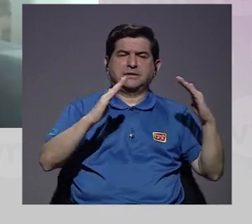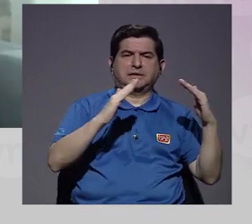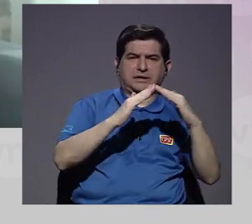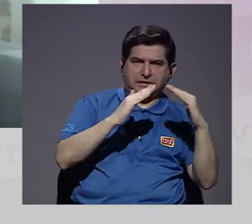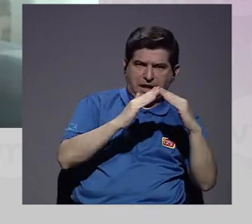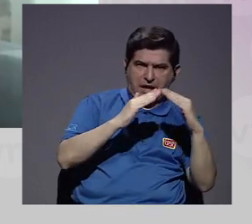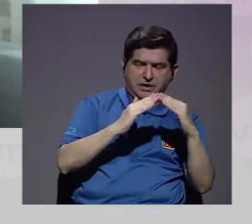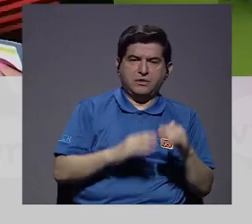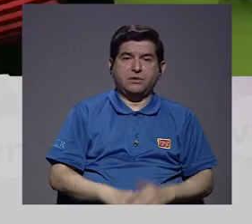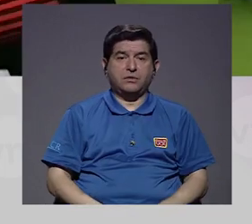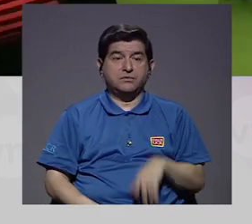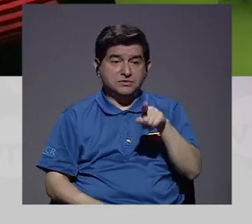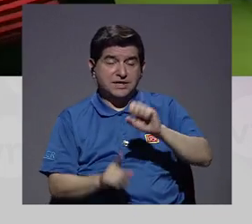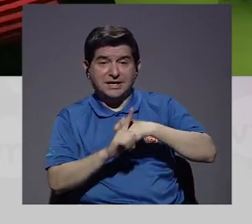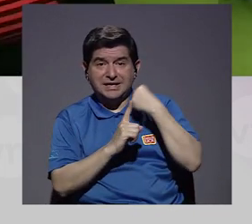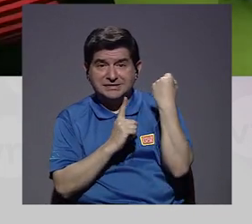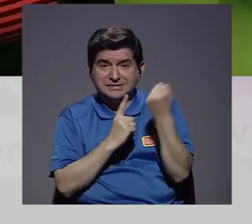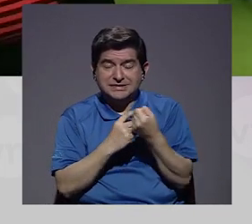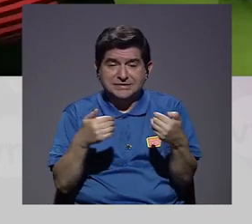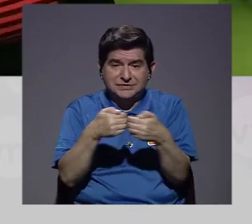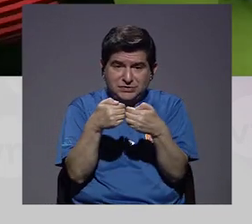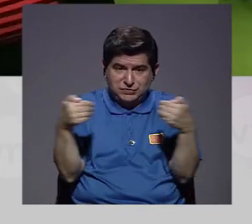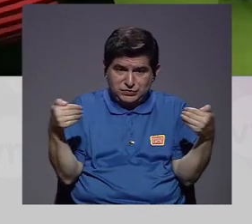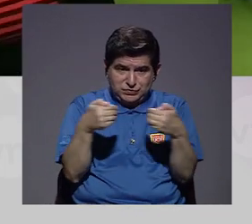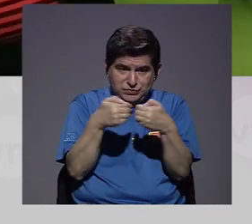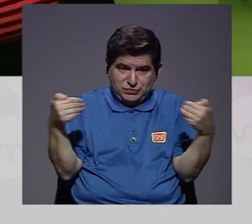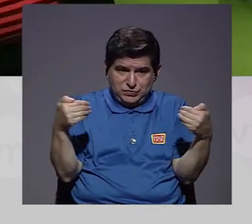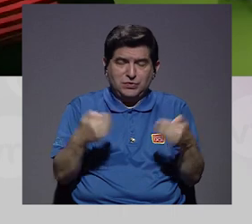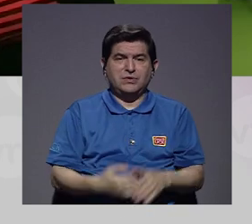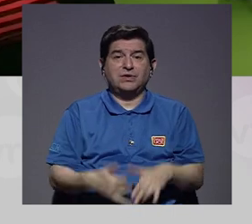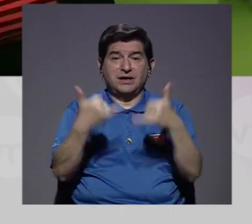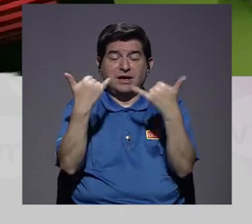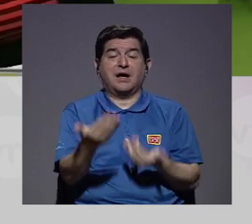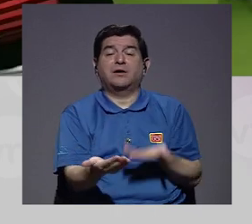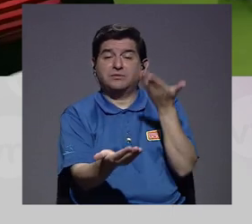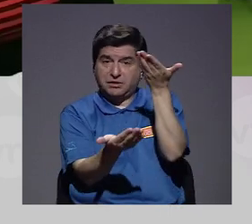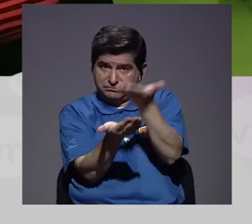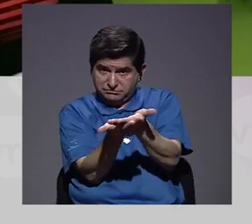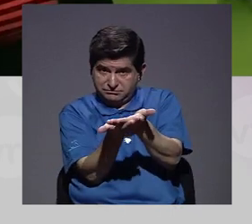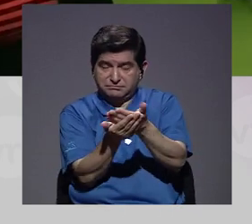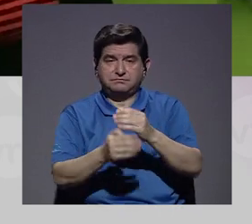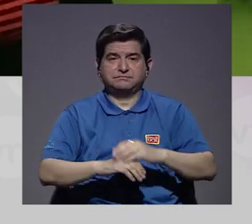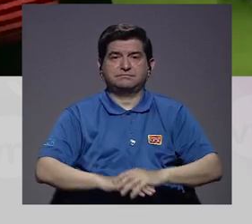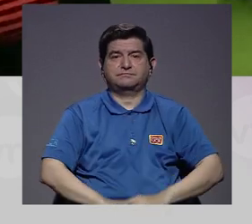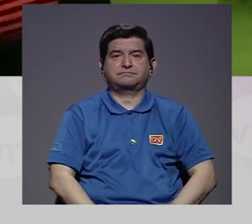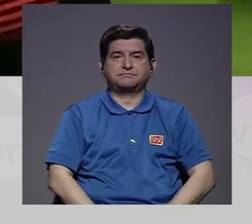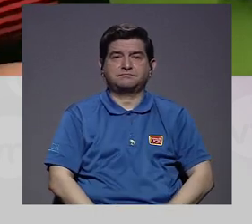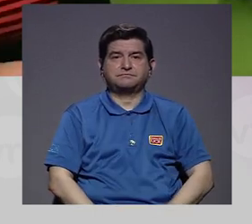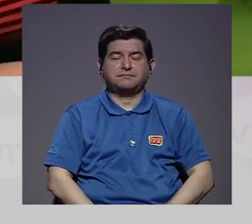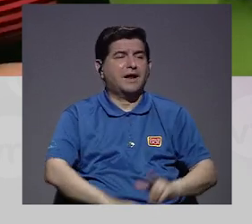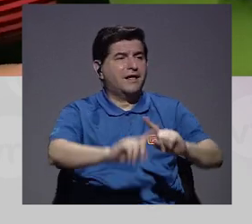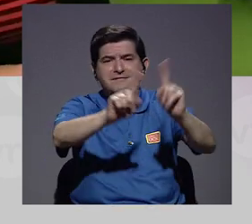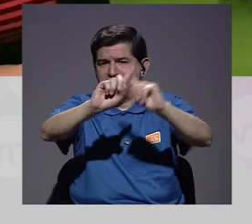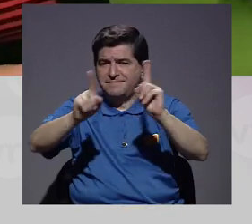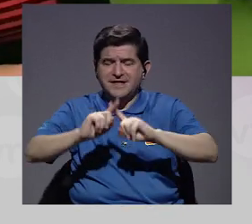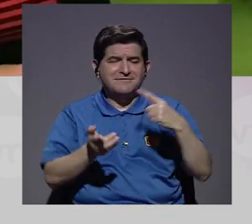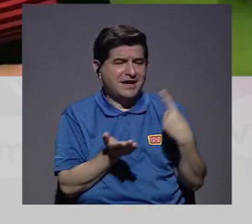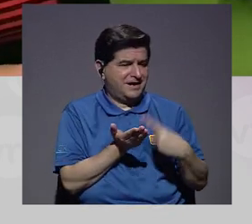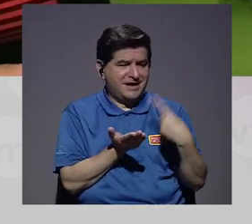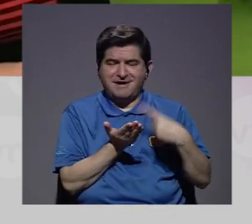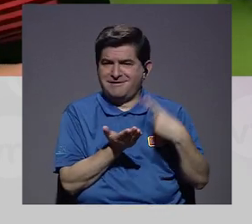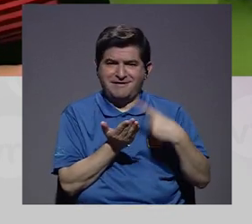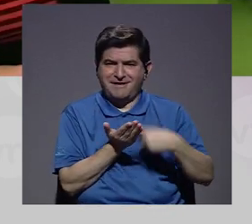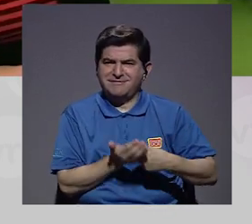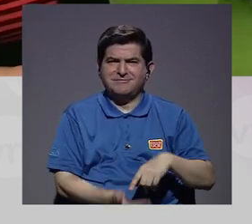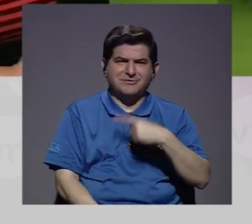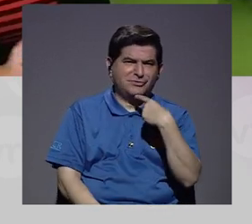confinados o en esta distancia que se nos está planteando. Y ha habido diferentes